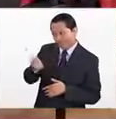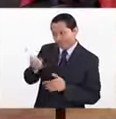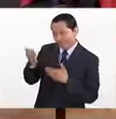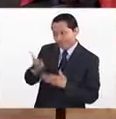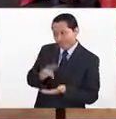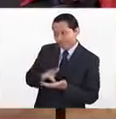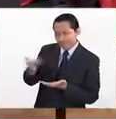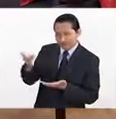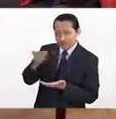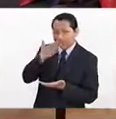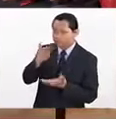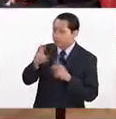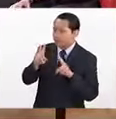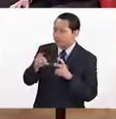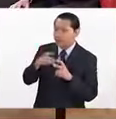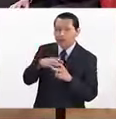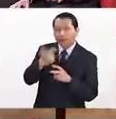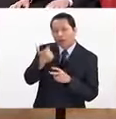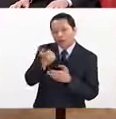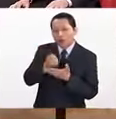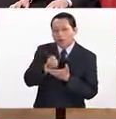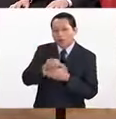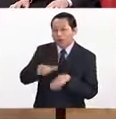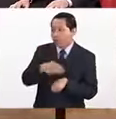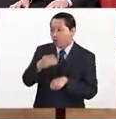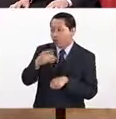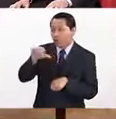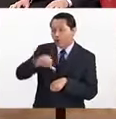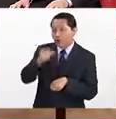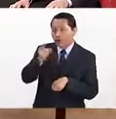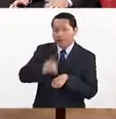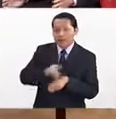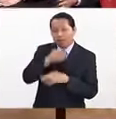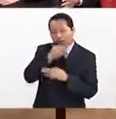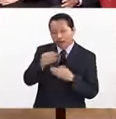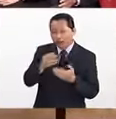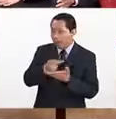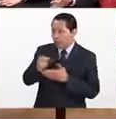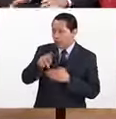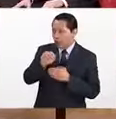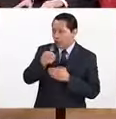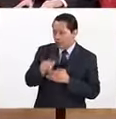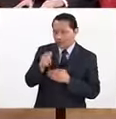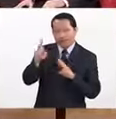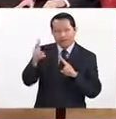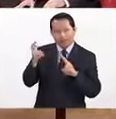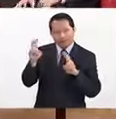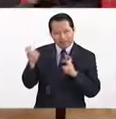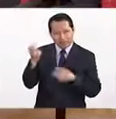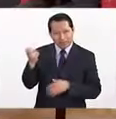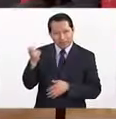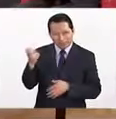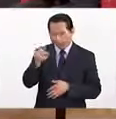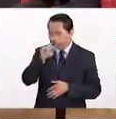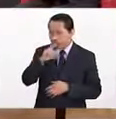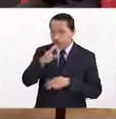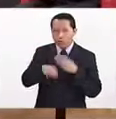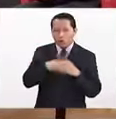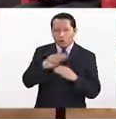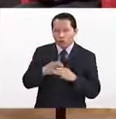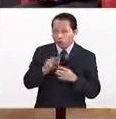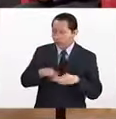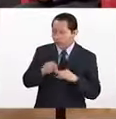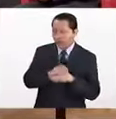muy ad hoc hablar de economía cuando hoy precisamente se anunció el premio Nobel en esta materia, en esta disciplina tan importante para el mundo.